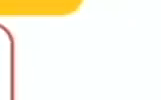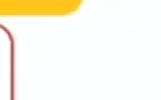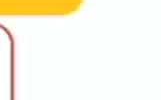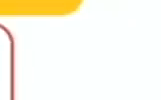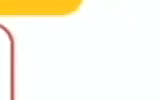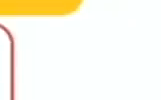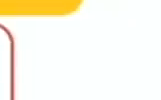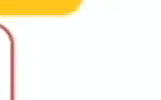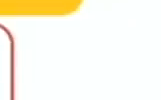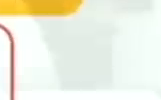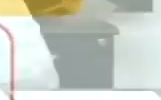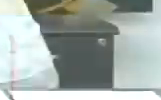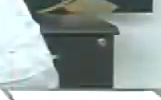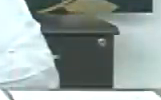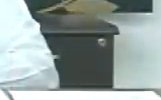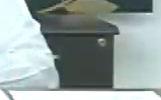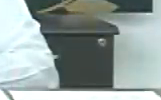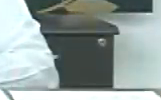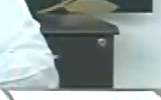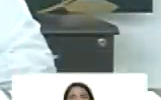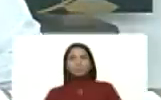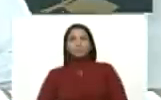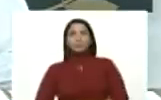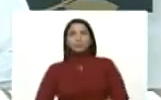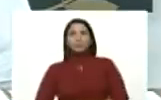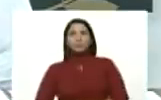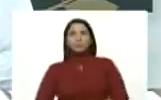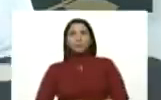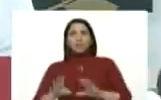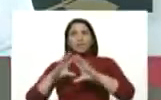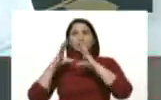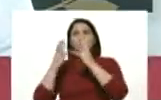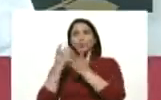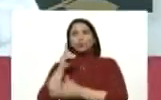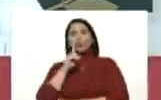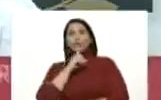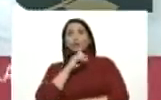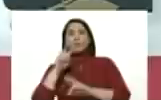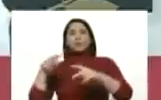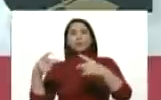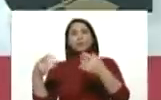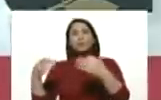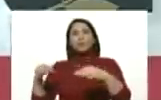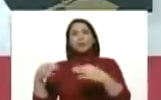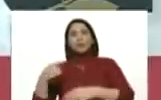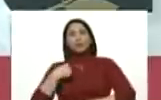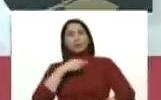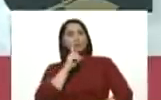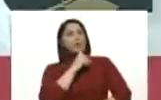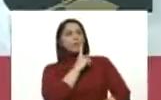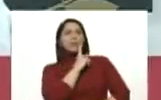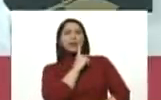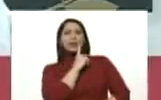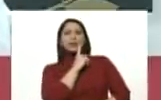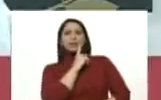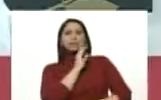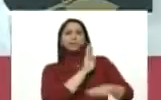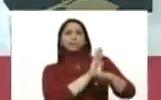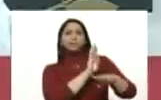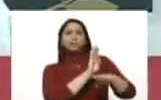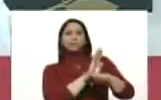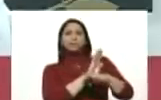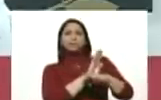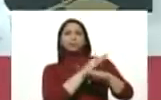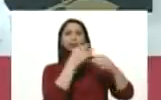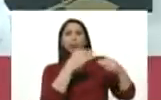vigilada. Protegida. Tenemos que buscar el concepto exacto para que todos lo